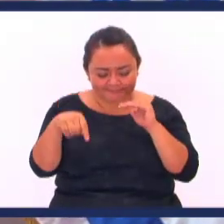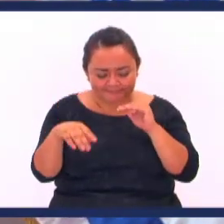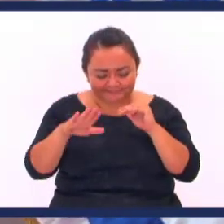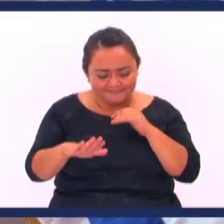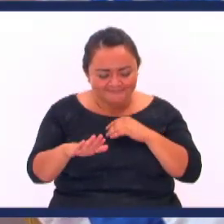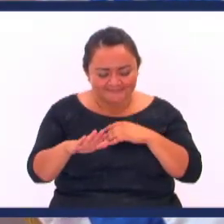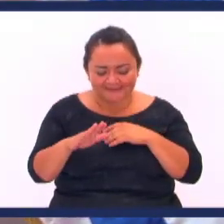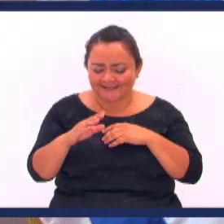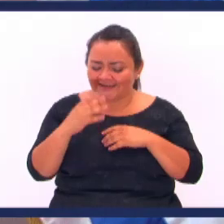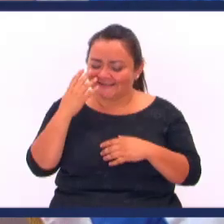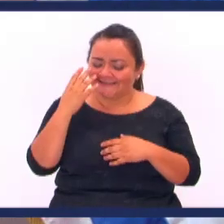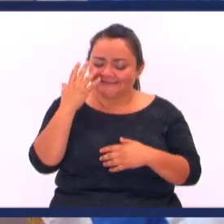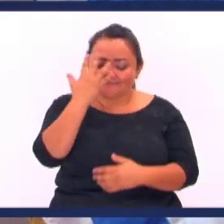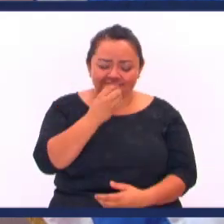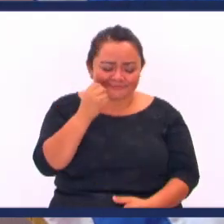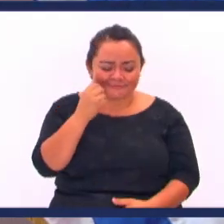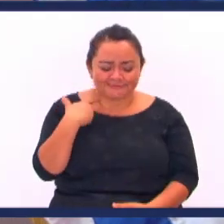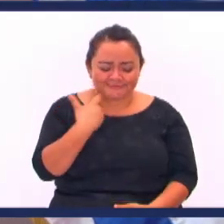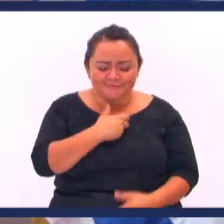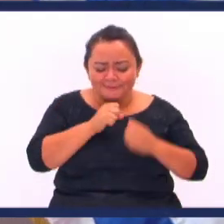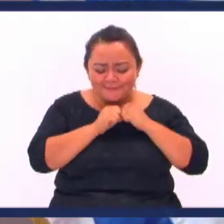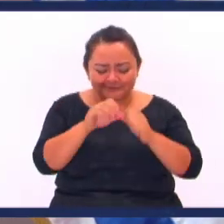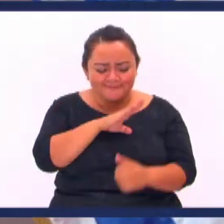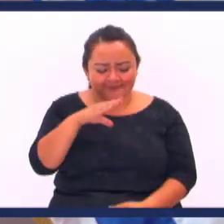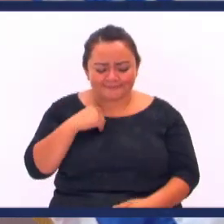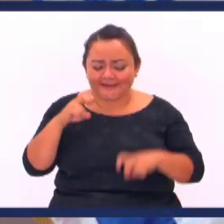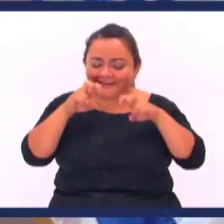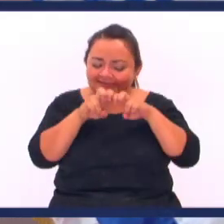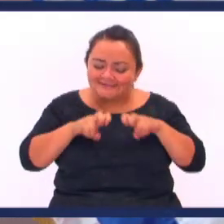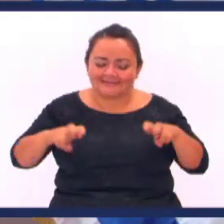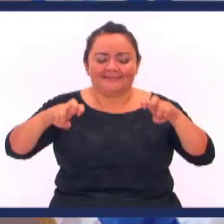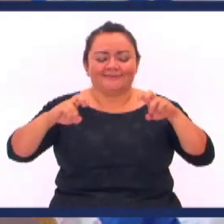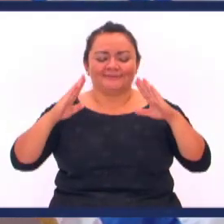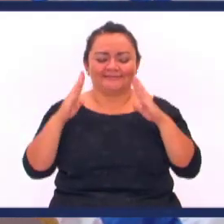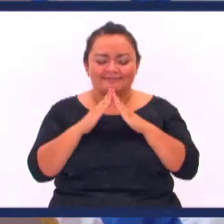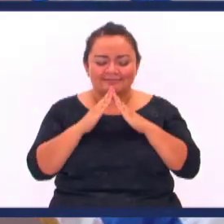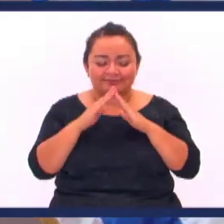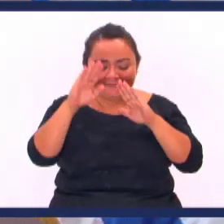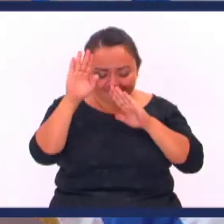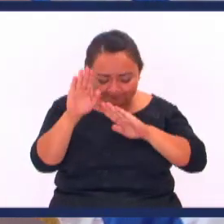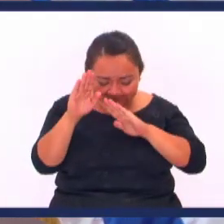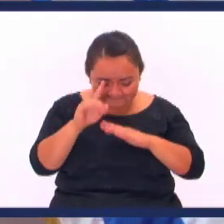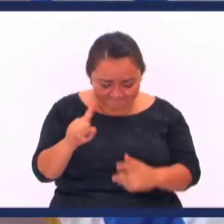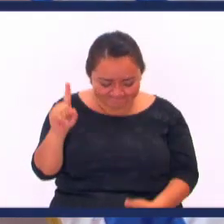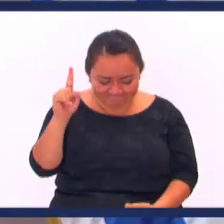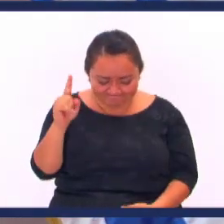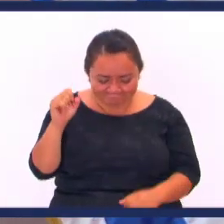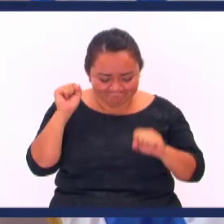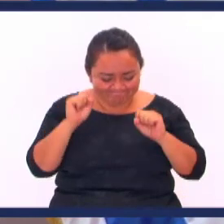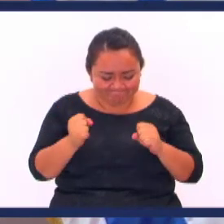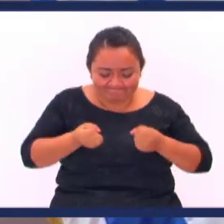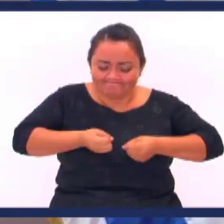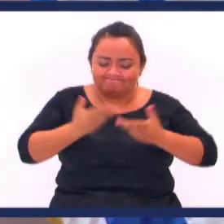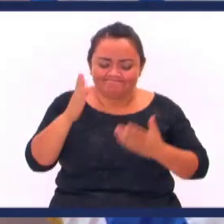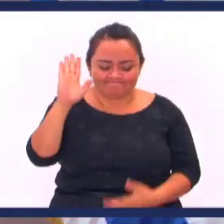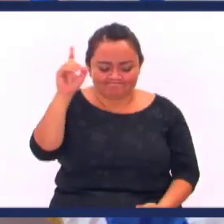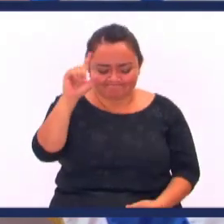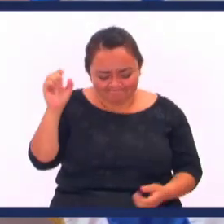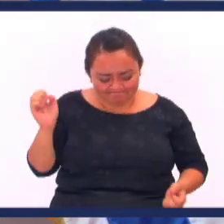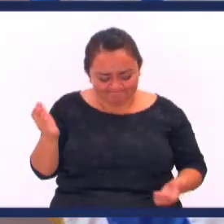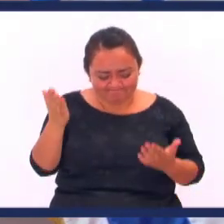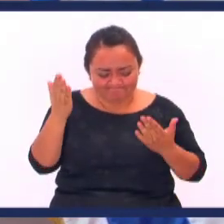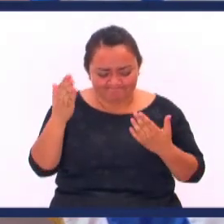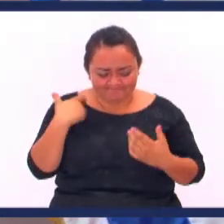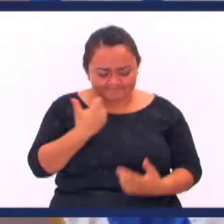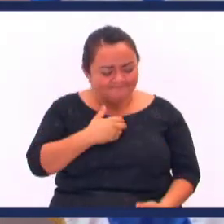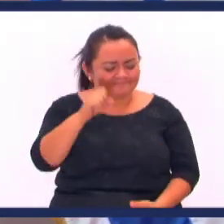tarde Que privilegio adorar en familia Que privilegio Señor estar en la comodidad de nuestra casa Y poder hablar y exaltar tu nombre